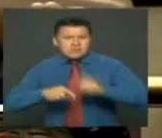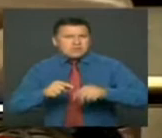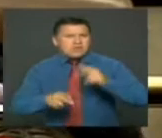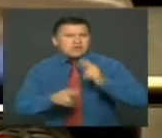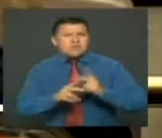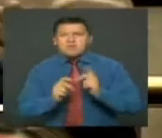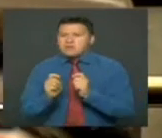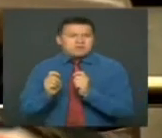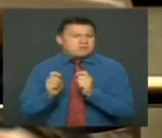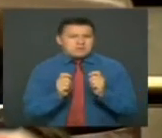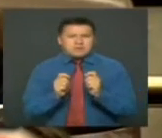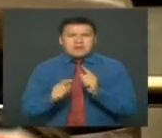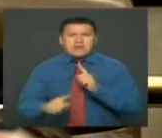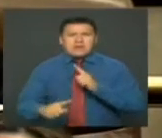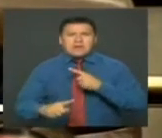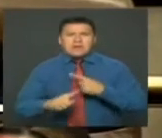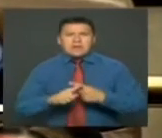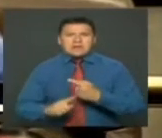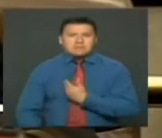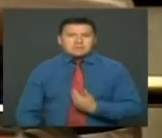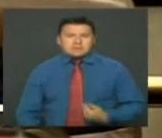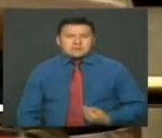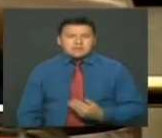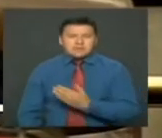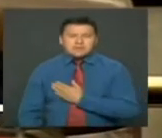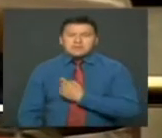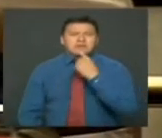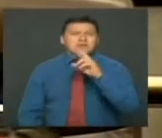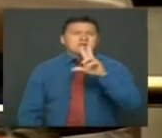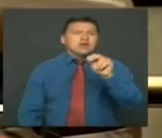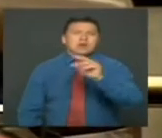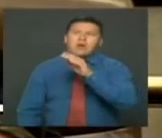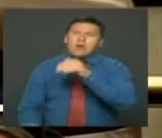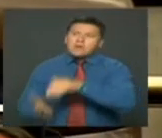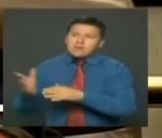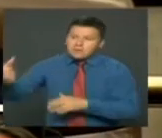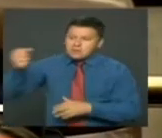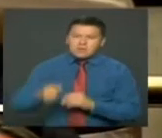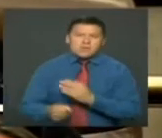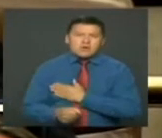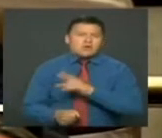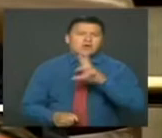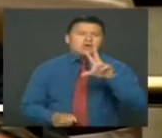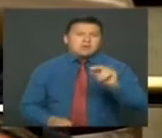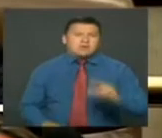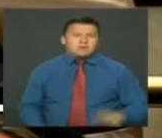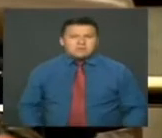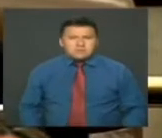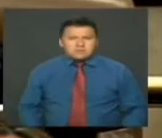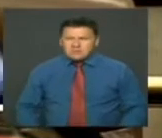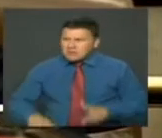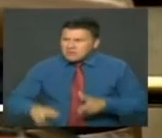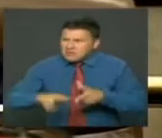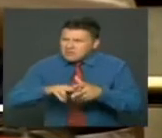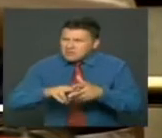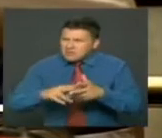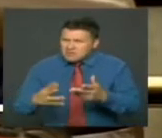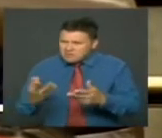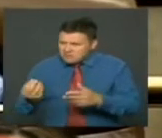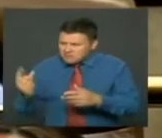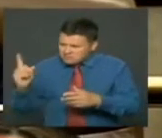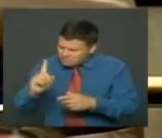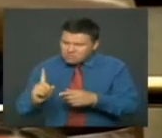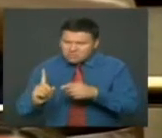al expresidente Álvaro Uribe en este debate que se está planteando, restringiendo la esencia misma